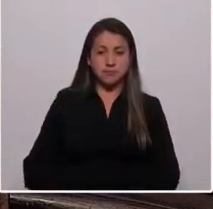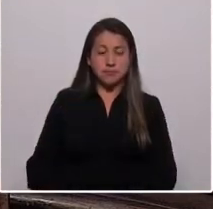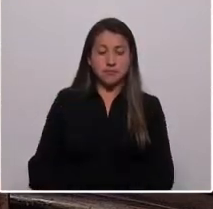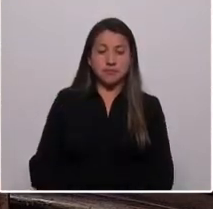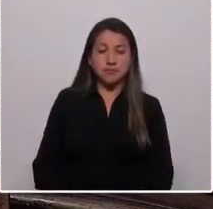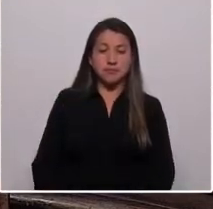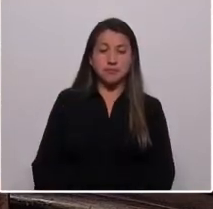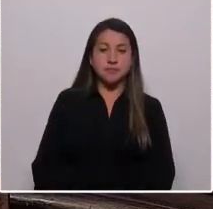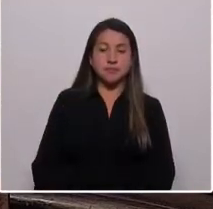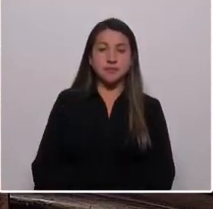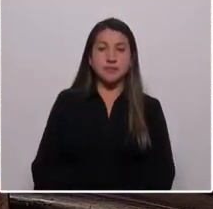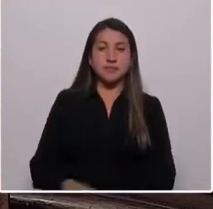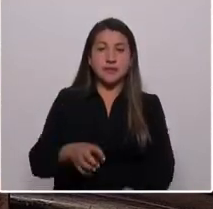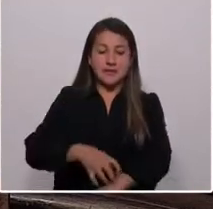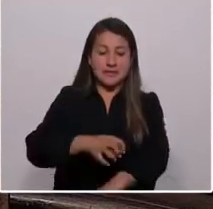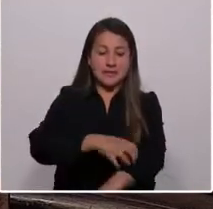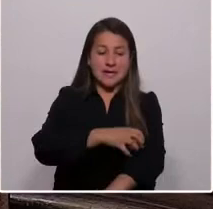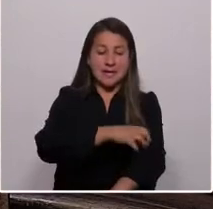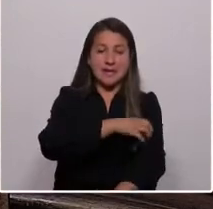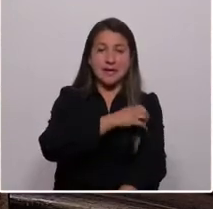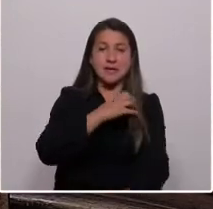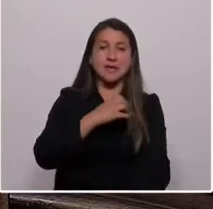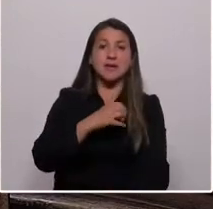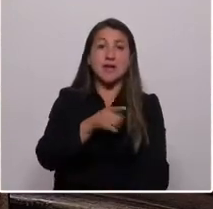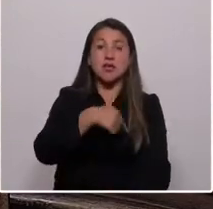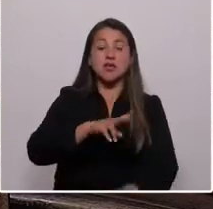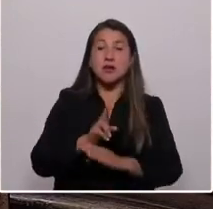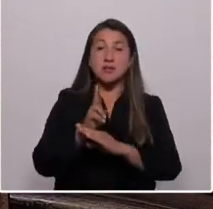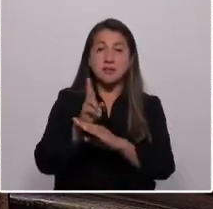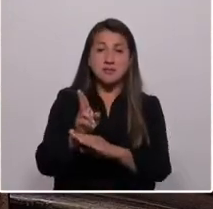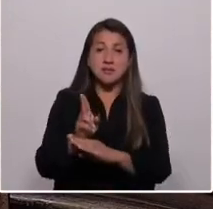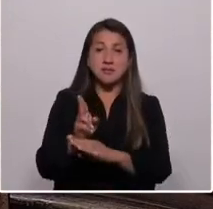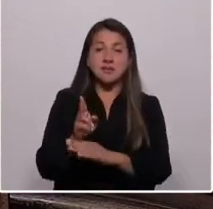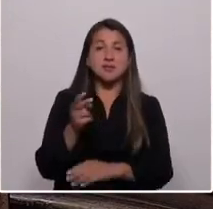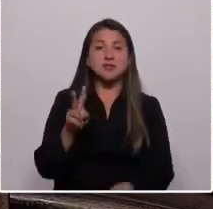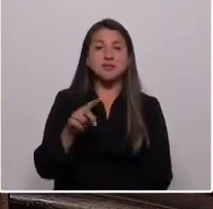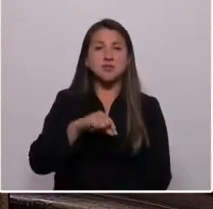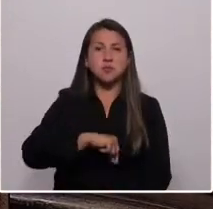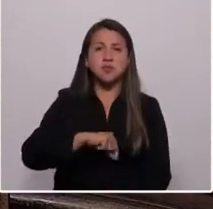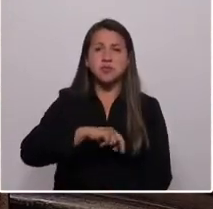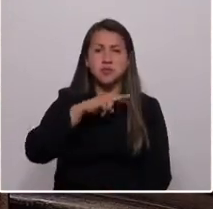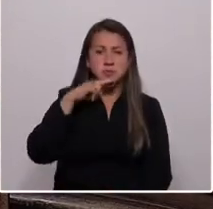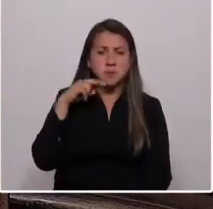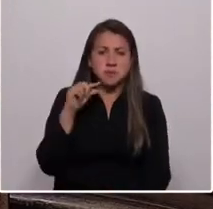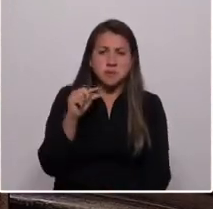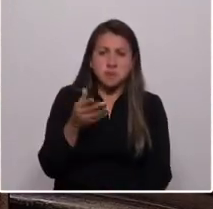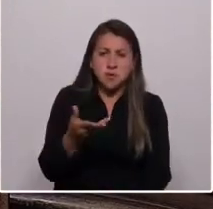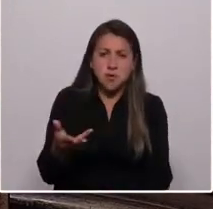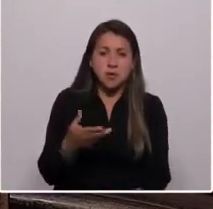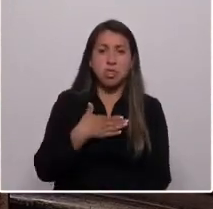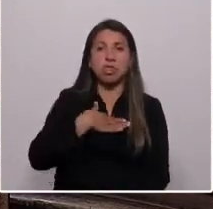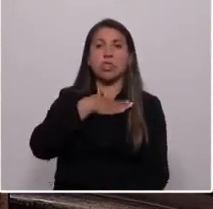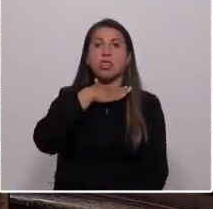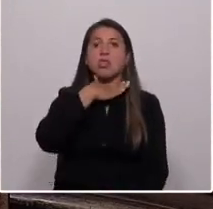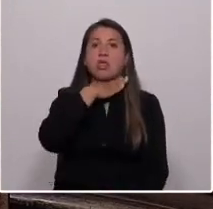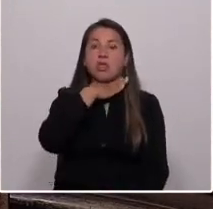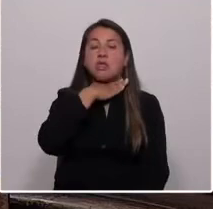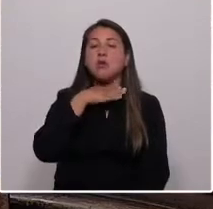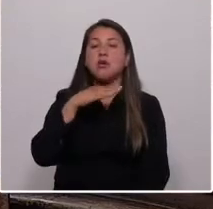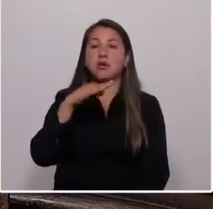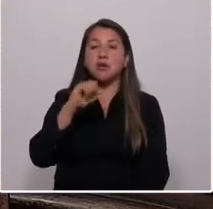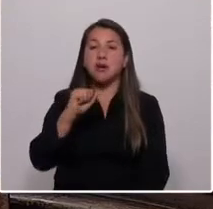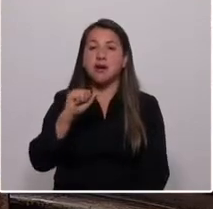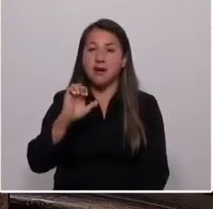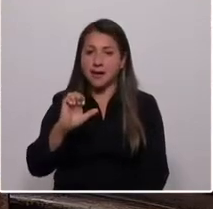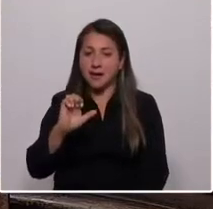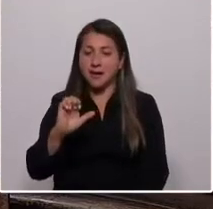las regiones, las voces de los jubilados y sus pensiones de indignidad, de los endeudados del crédito con aval del Estado,